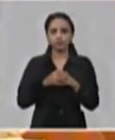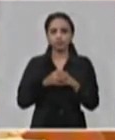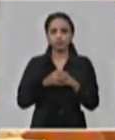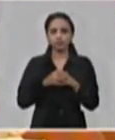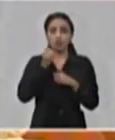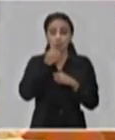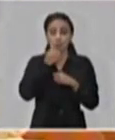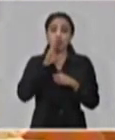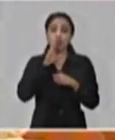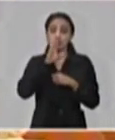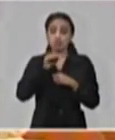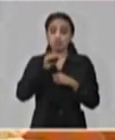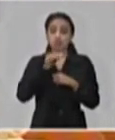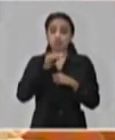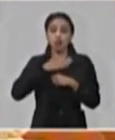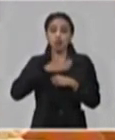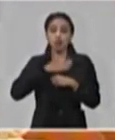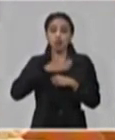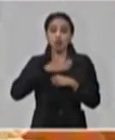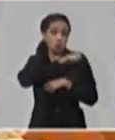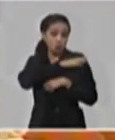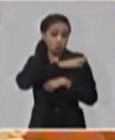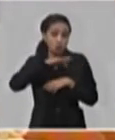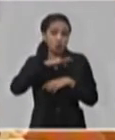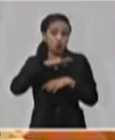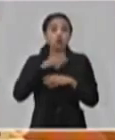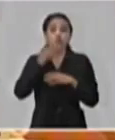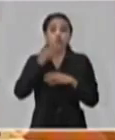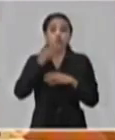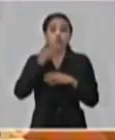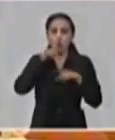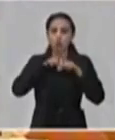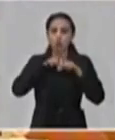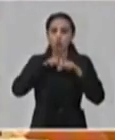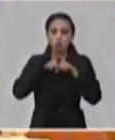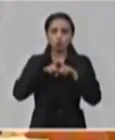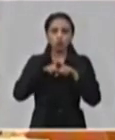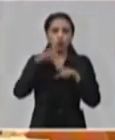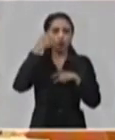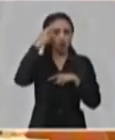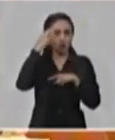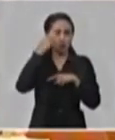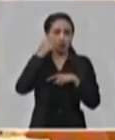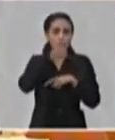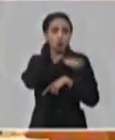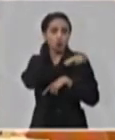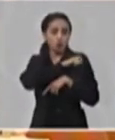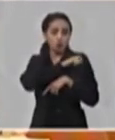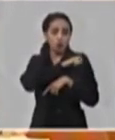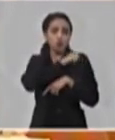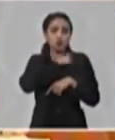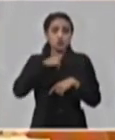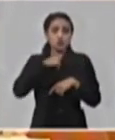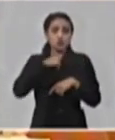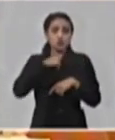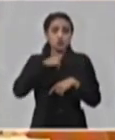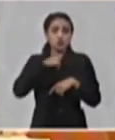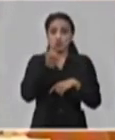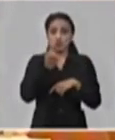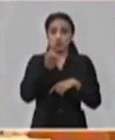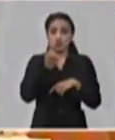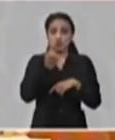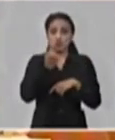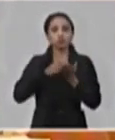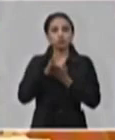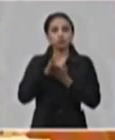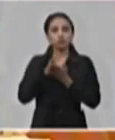pueblo que Cuba se ha mantenido al lado del gobierno y el pueblo chico, ya que no solo continuamos